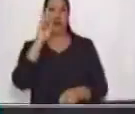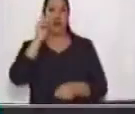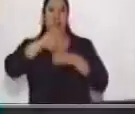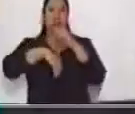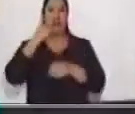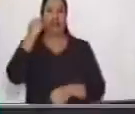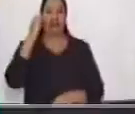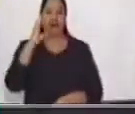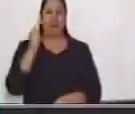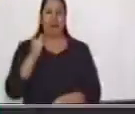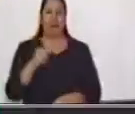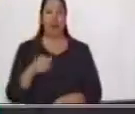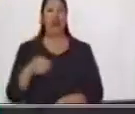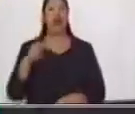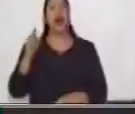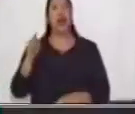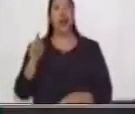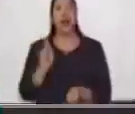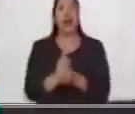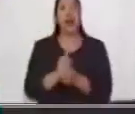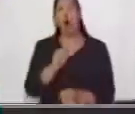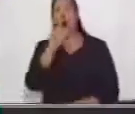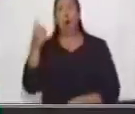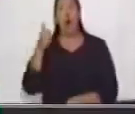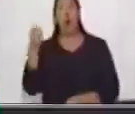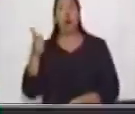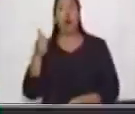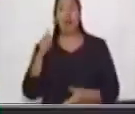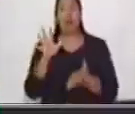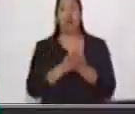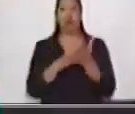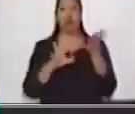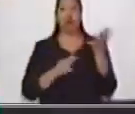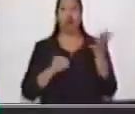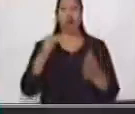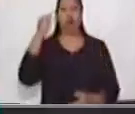Aquí dice mapa mental. Mira, mapa